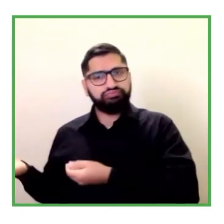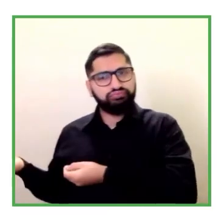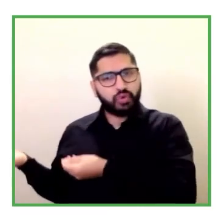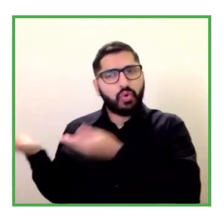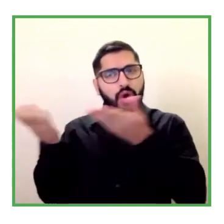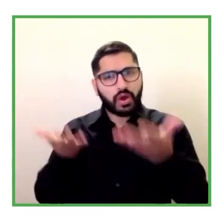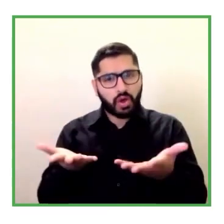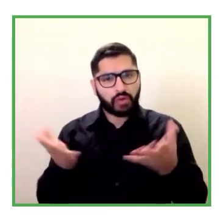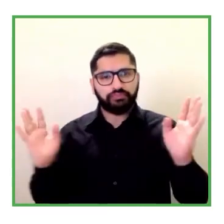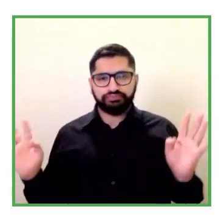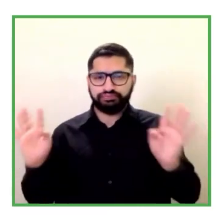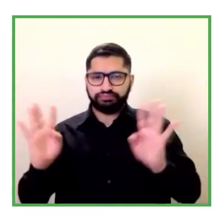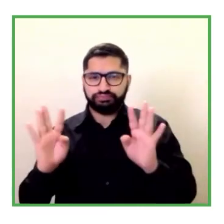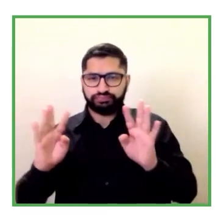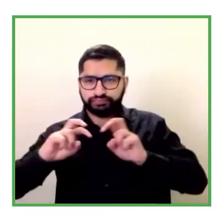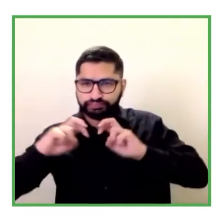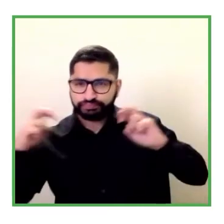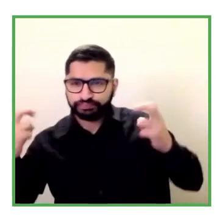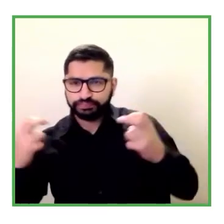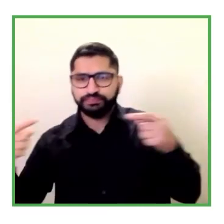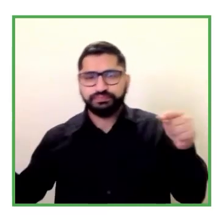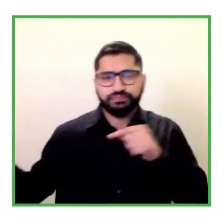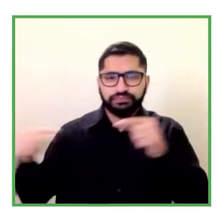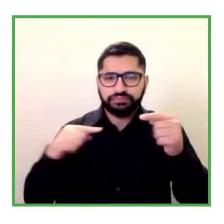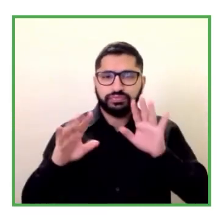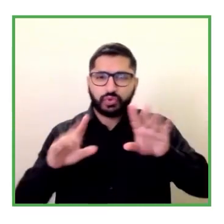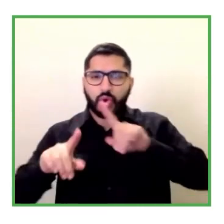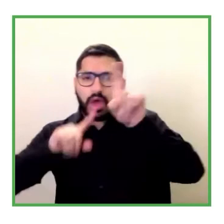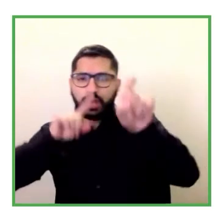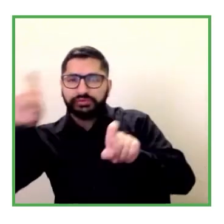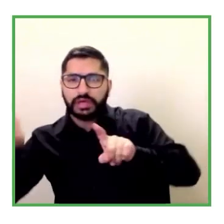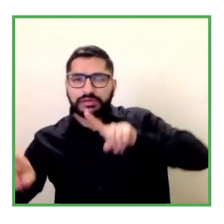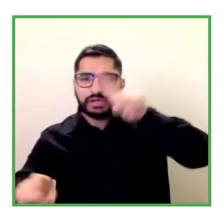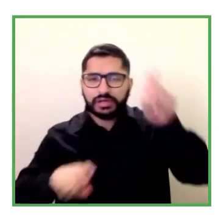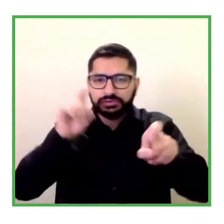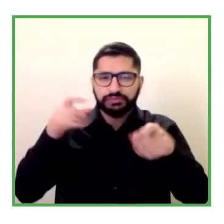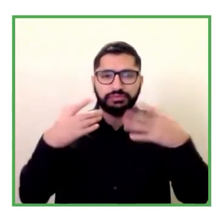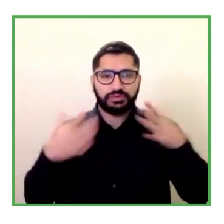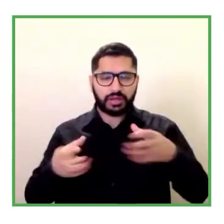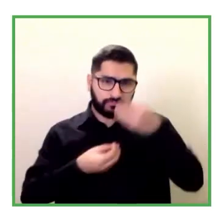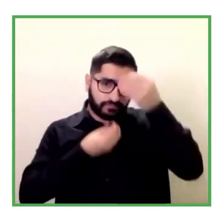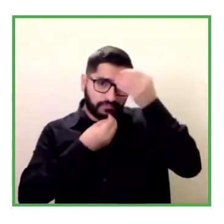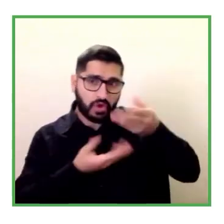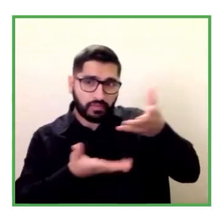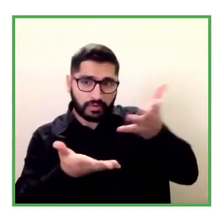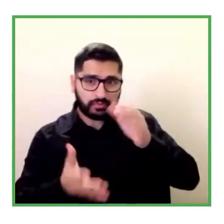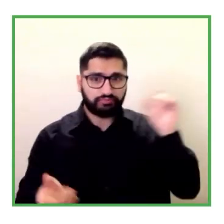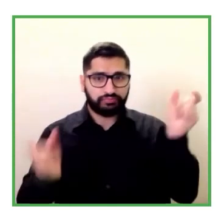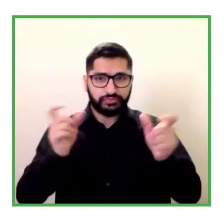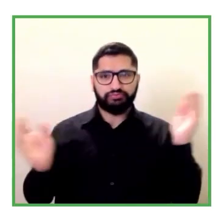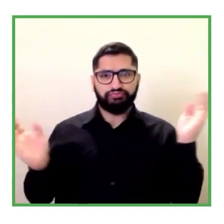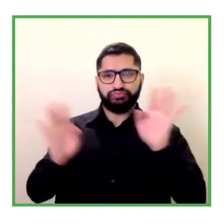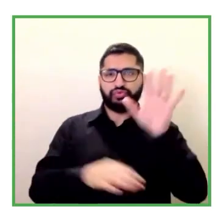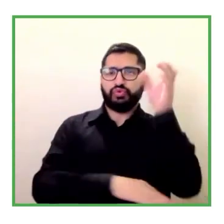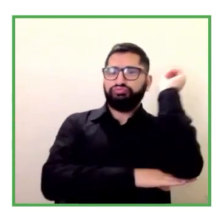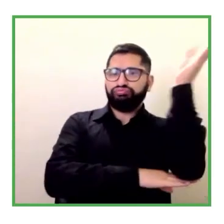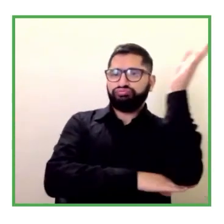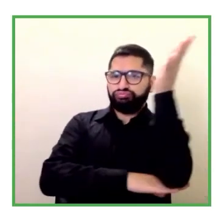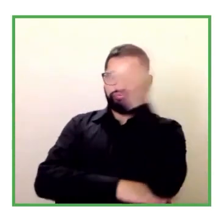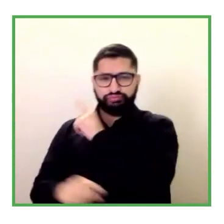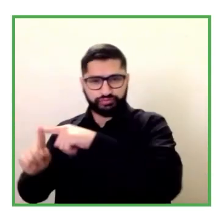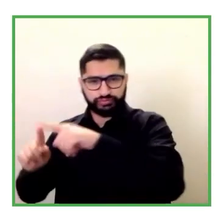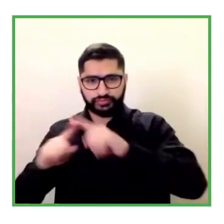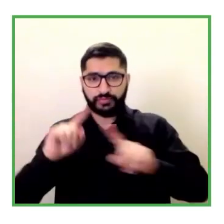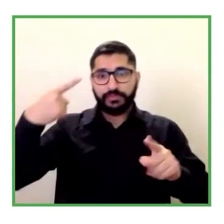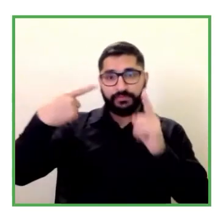con algunas preguntas para complementar la información que ya nos han facilitado la primera pregunta sería para Fernando Carota Fernando